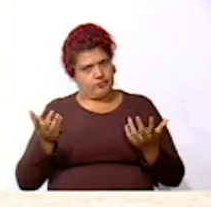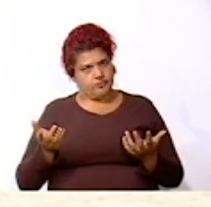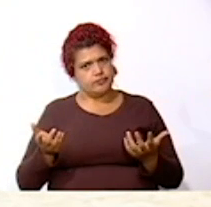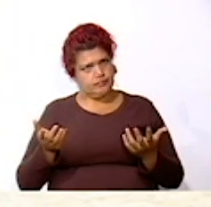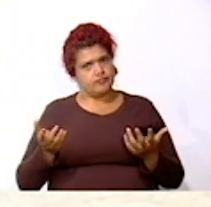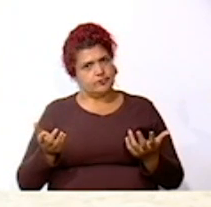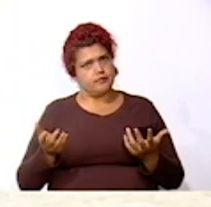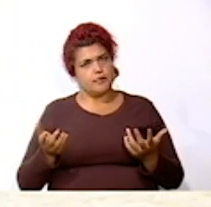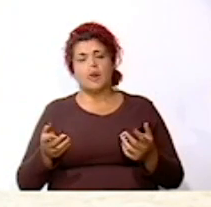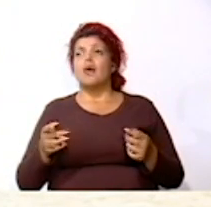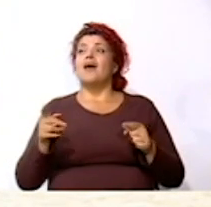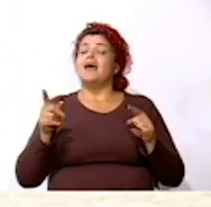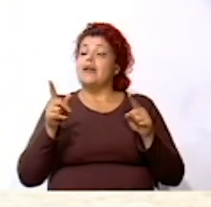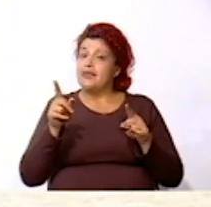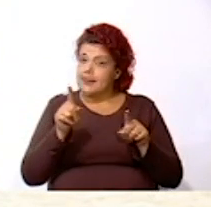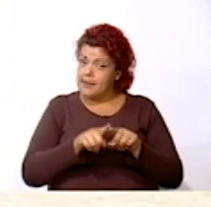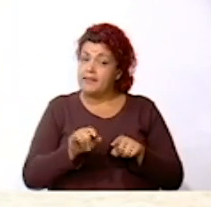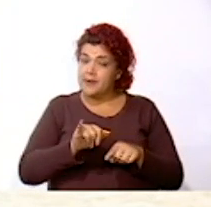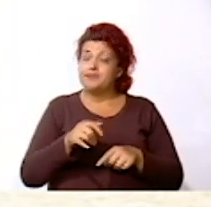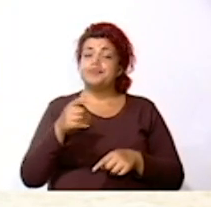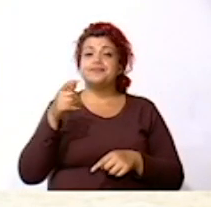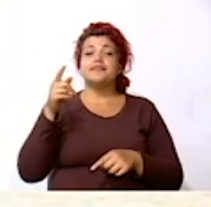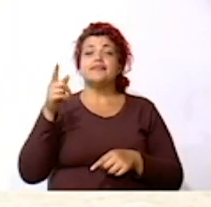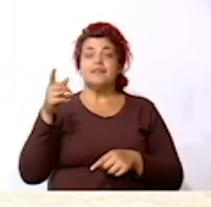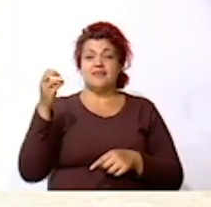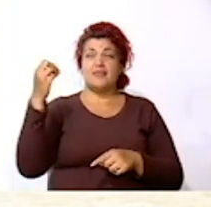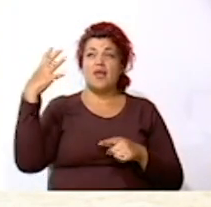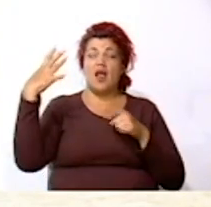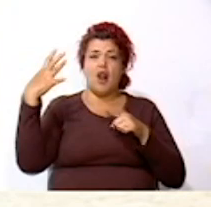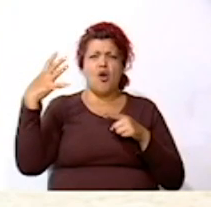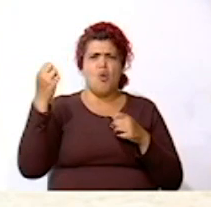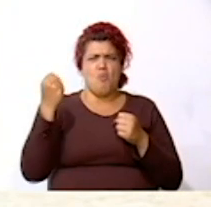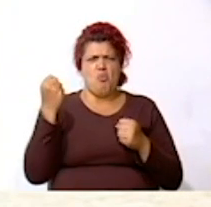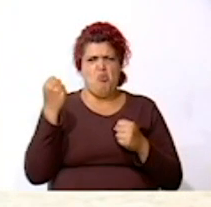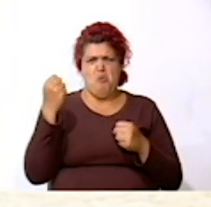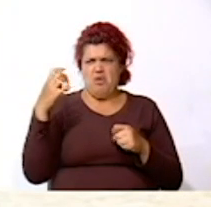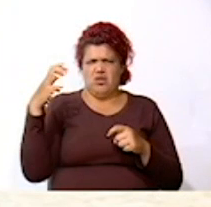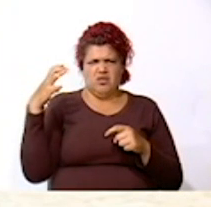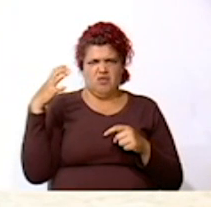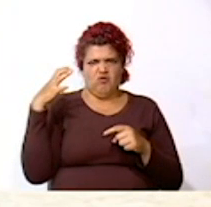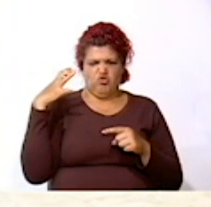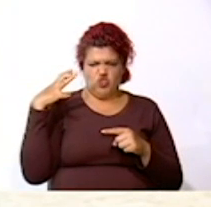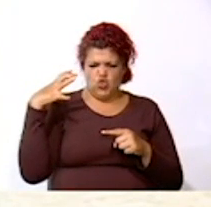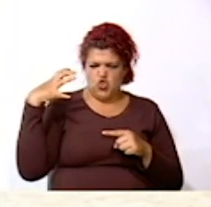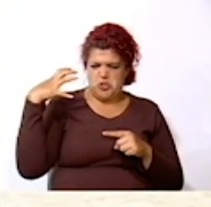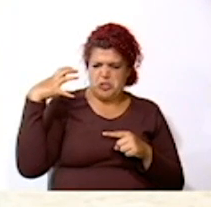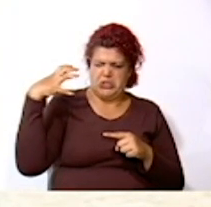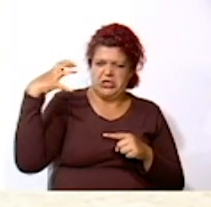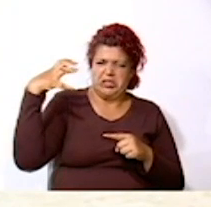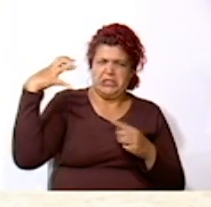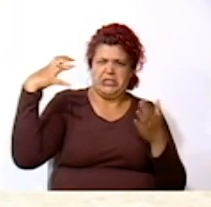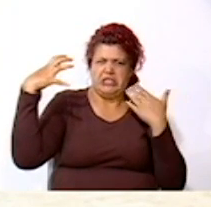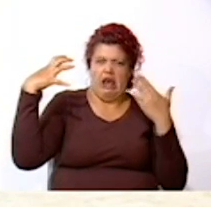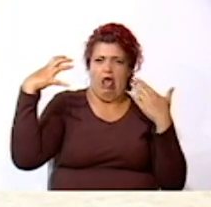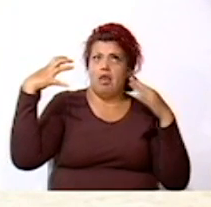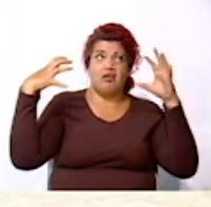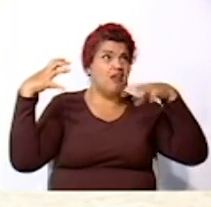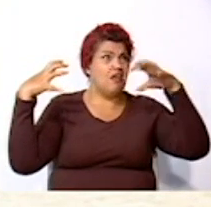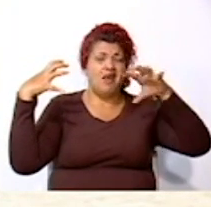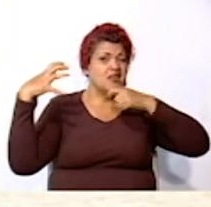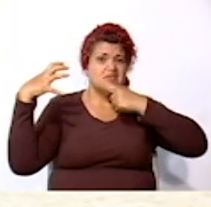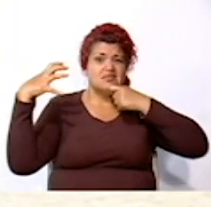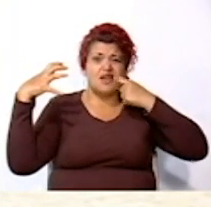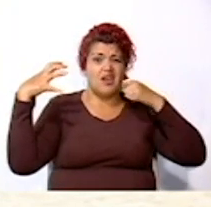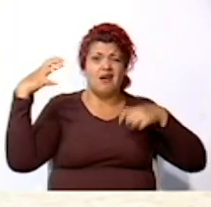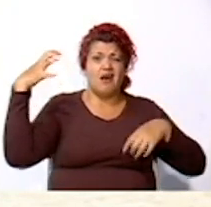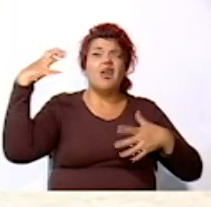Además si el calor se agranda o es muchísimo calor y no llueve Se